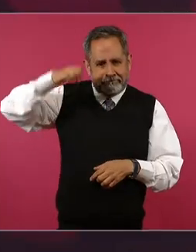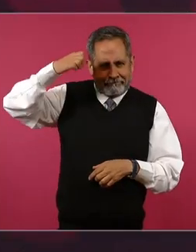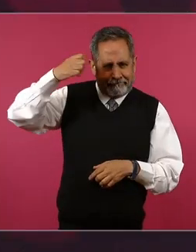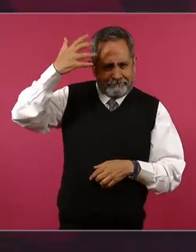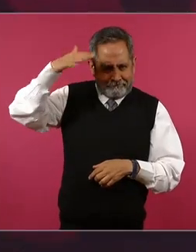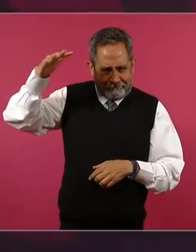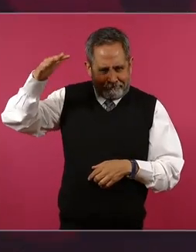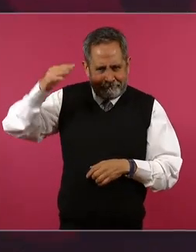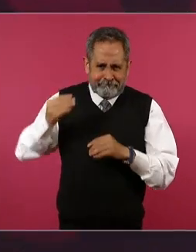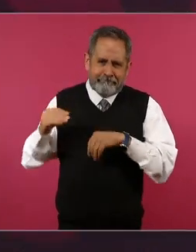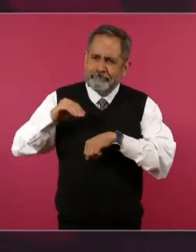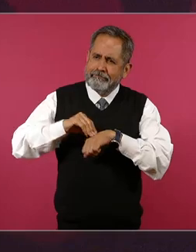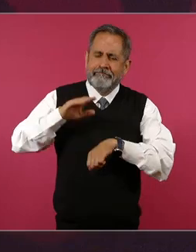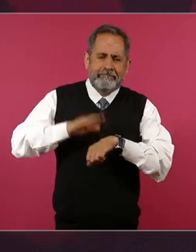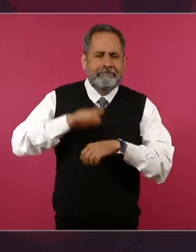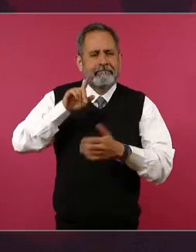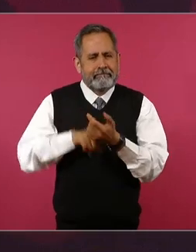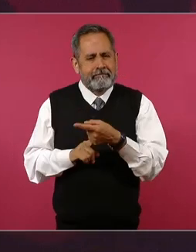pensión de adulto mayor